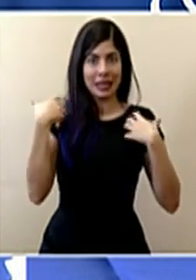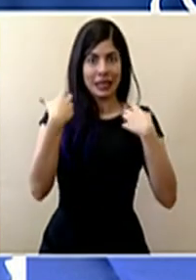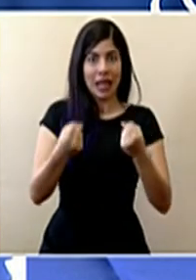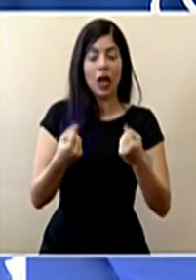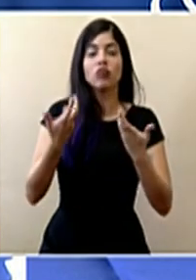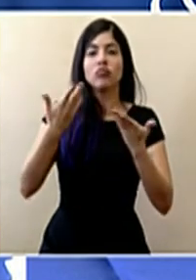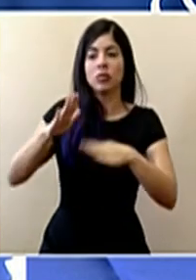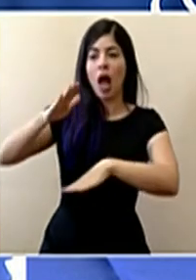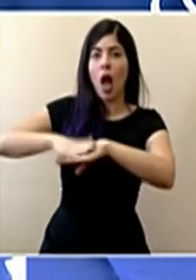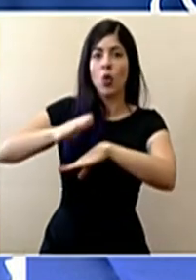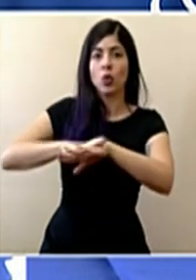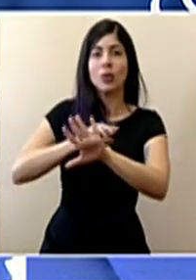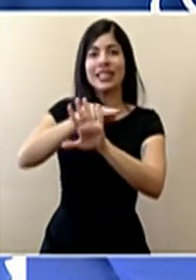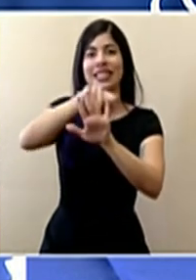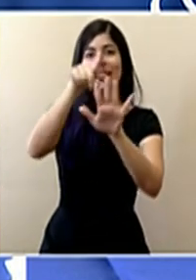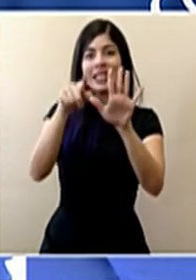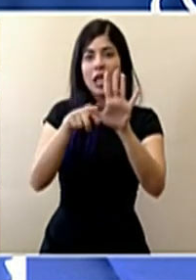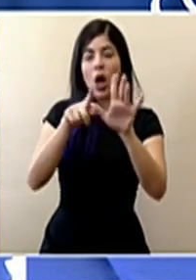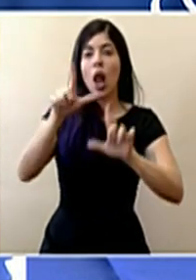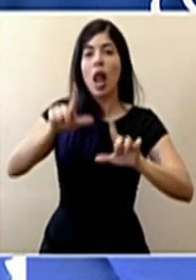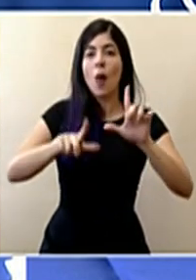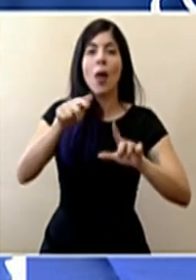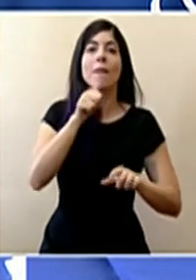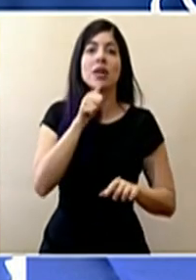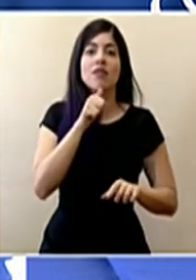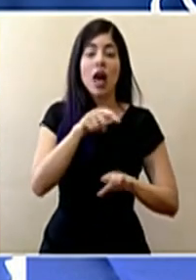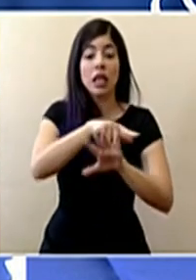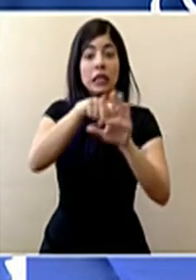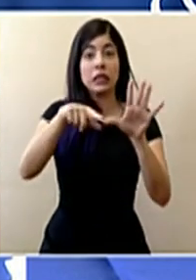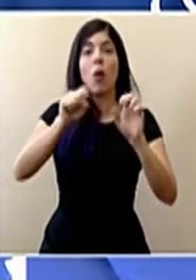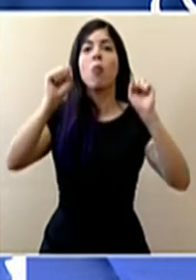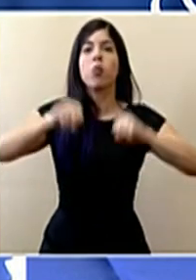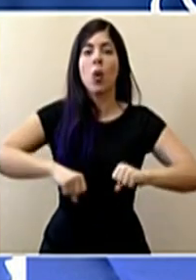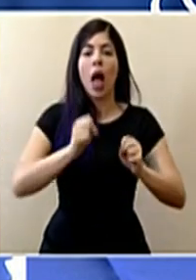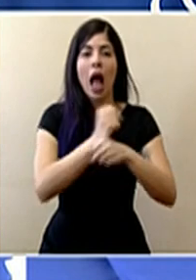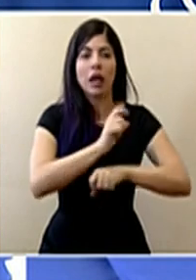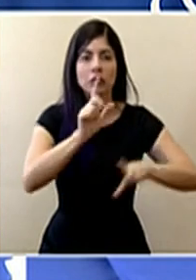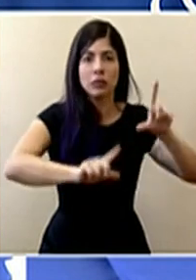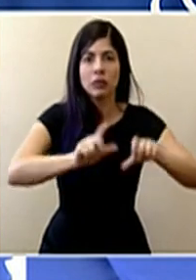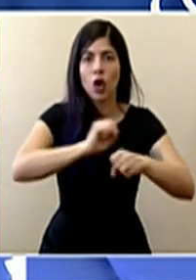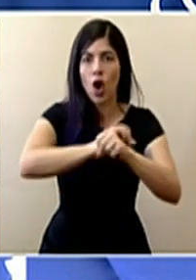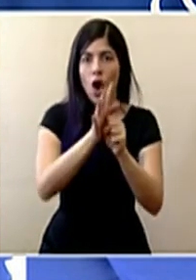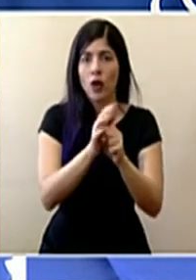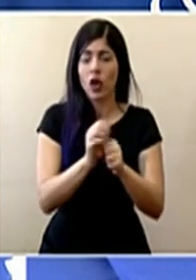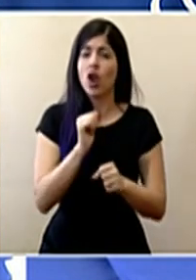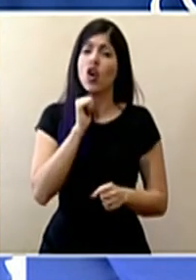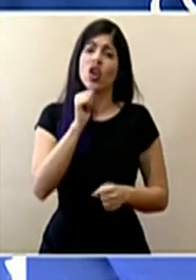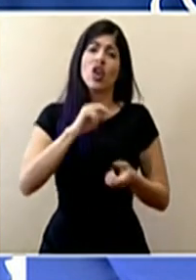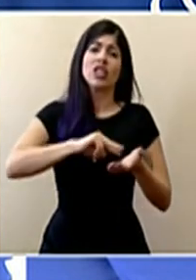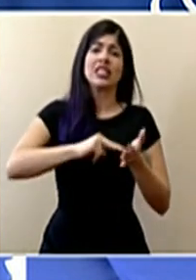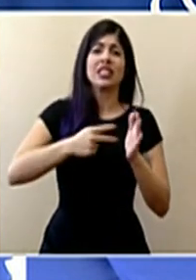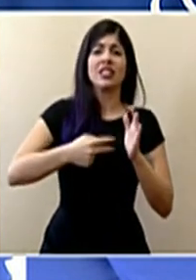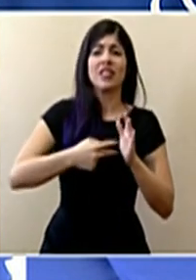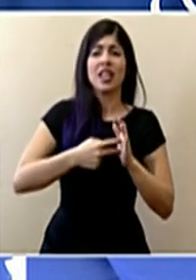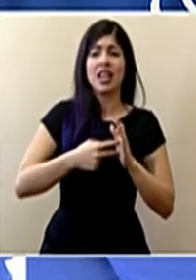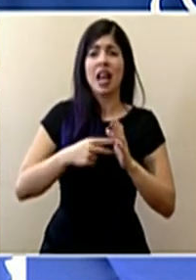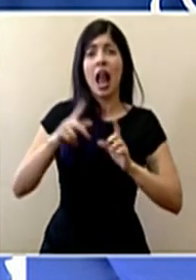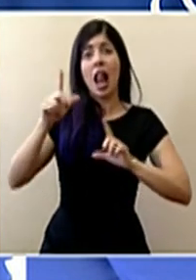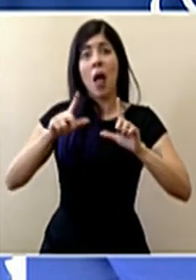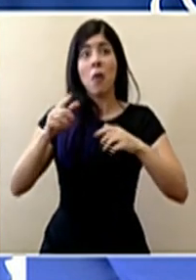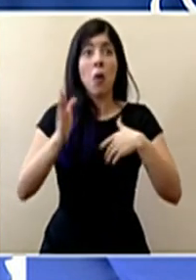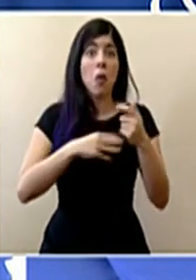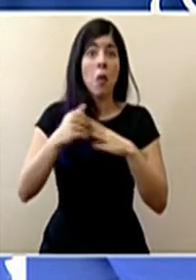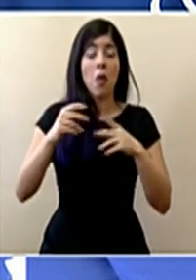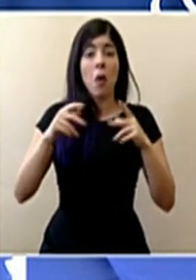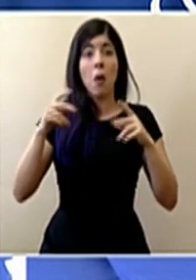les dimos el aval a 5 laboratorios privados para que puedan realizar la prueba COVID-19. Eso no significa que necesariamente las pruebas estén